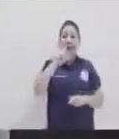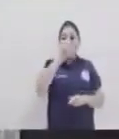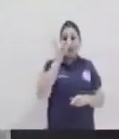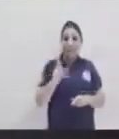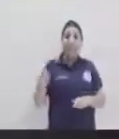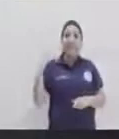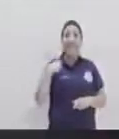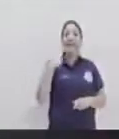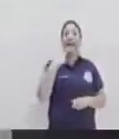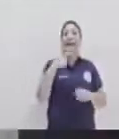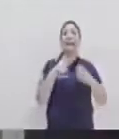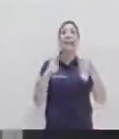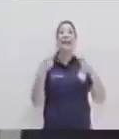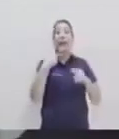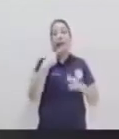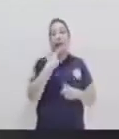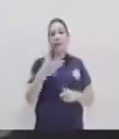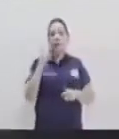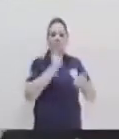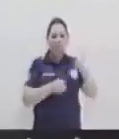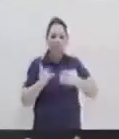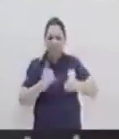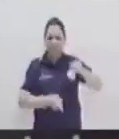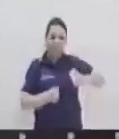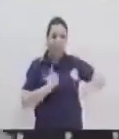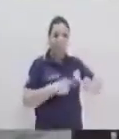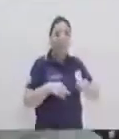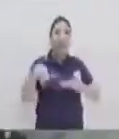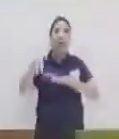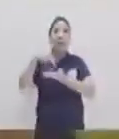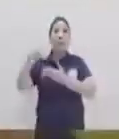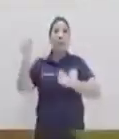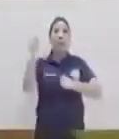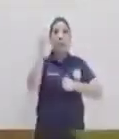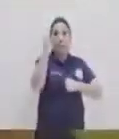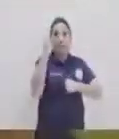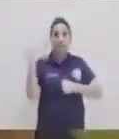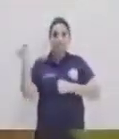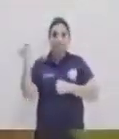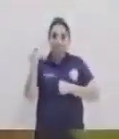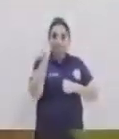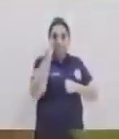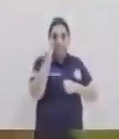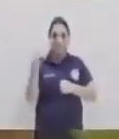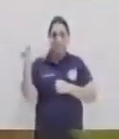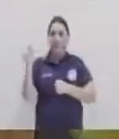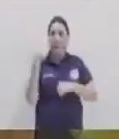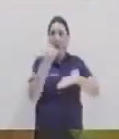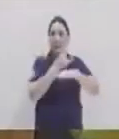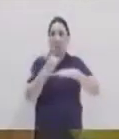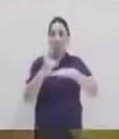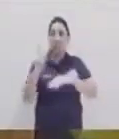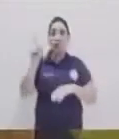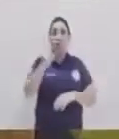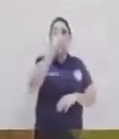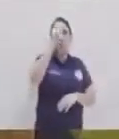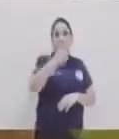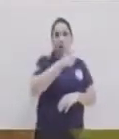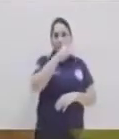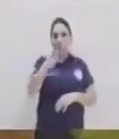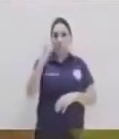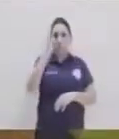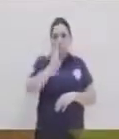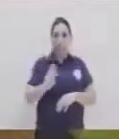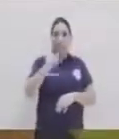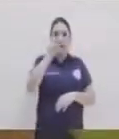el capricho significa un poquito de fuerza o rigoroso. Es un vals que vamos a tres cuartos y diría un, dos, tres,